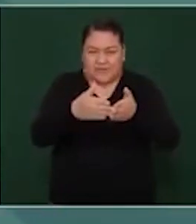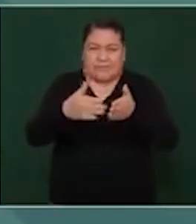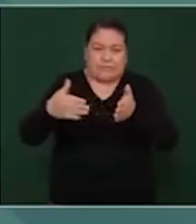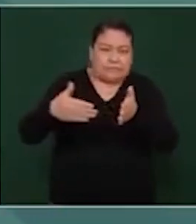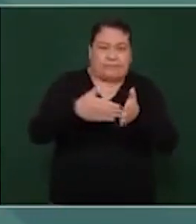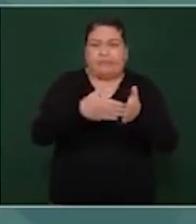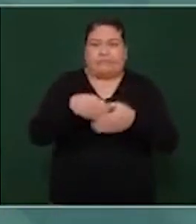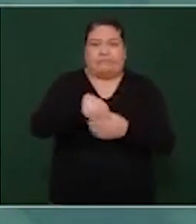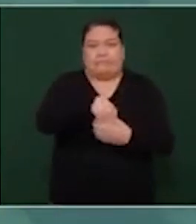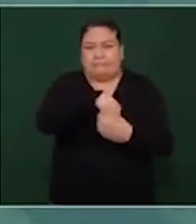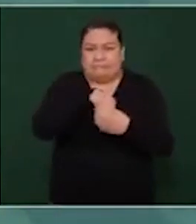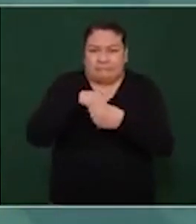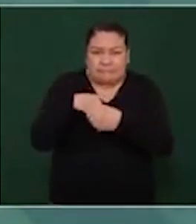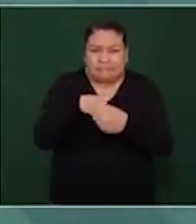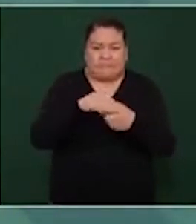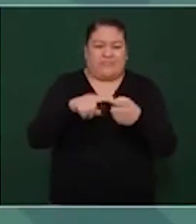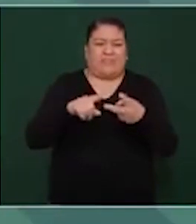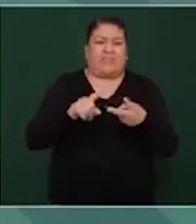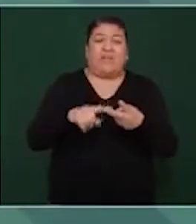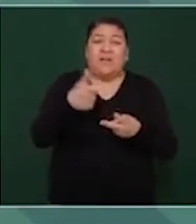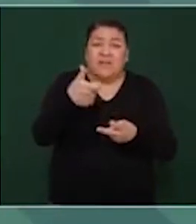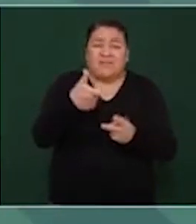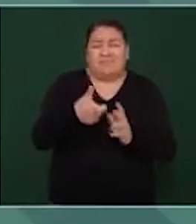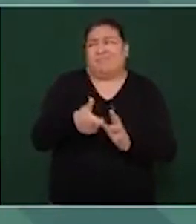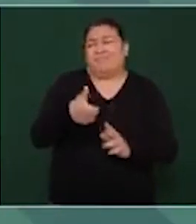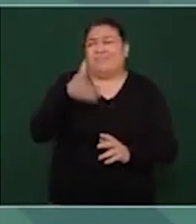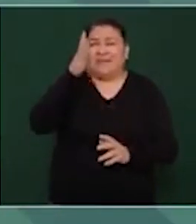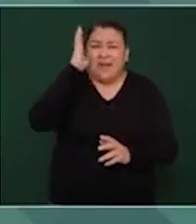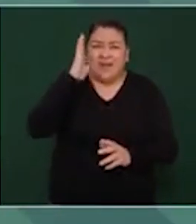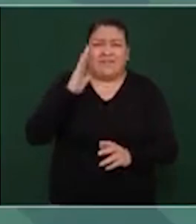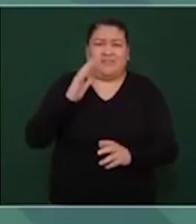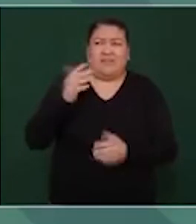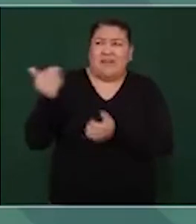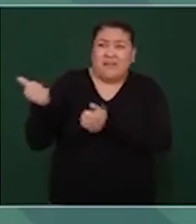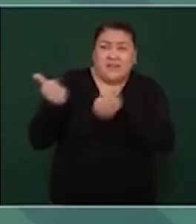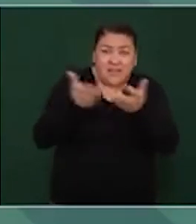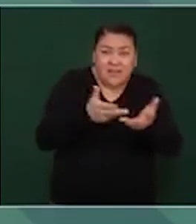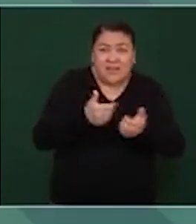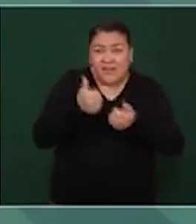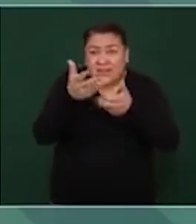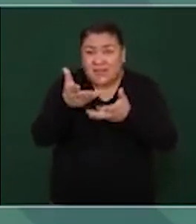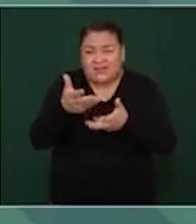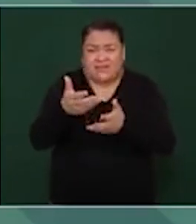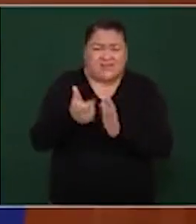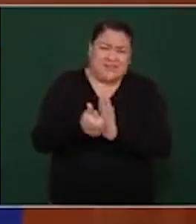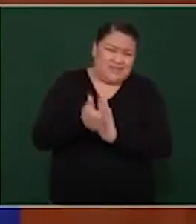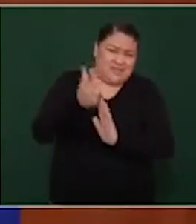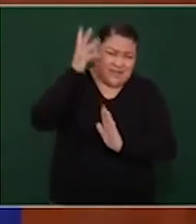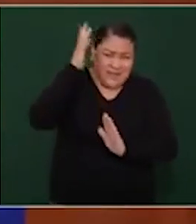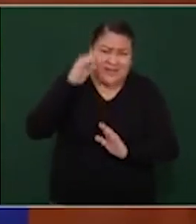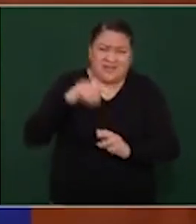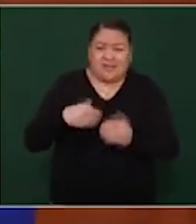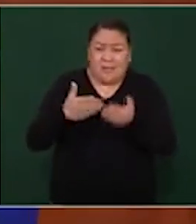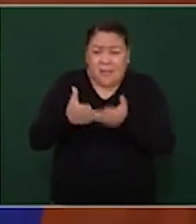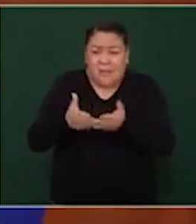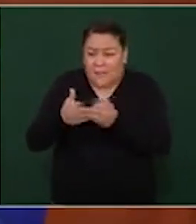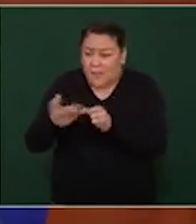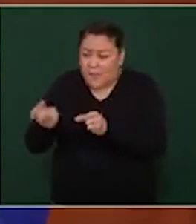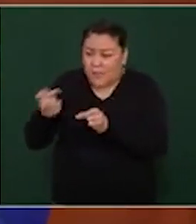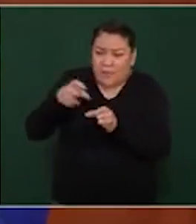muchísimo los costos de fletes, de embarcaciones.